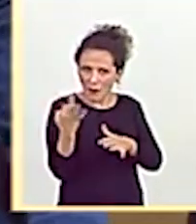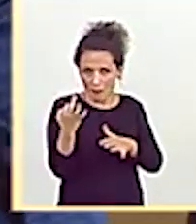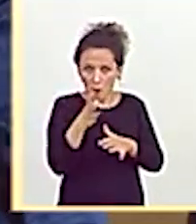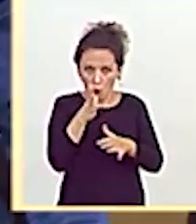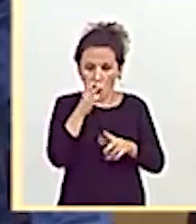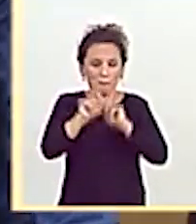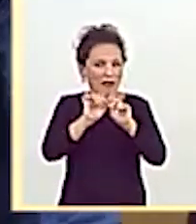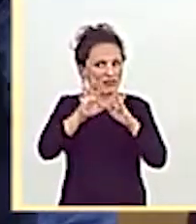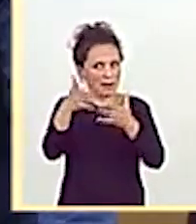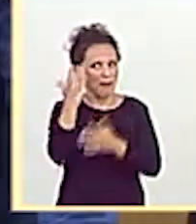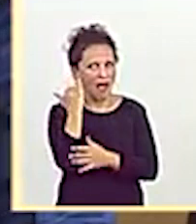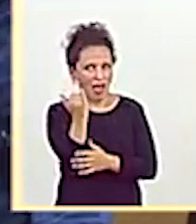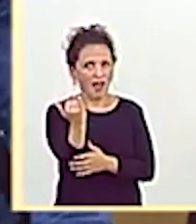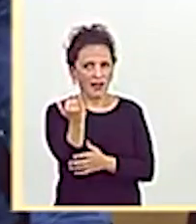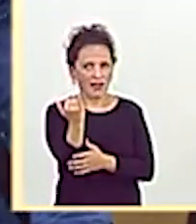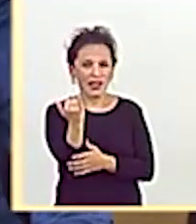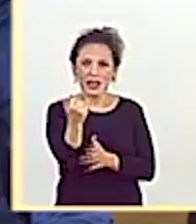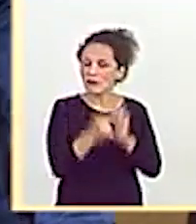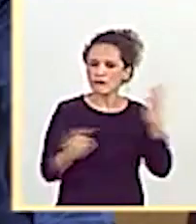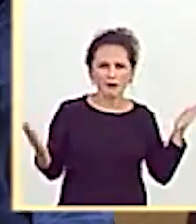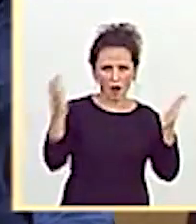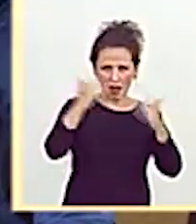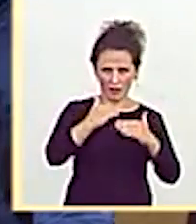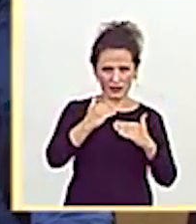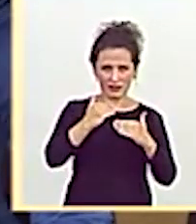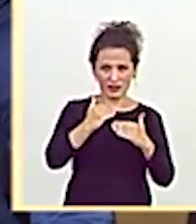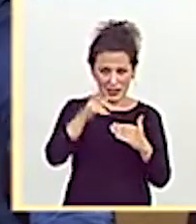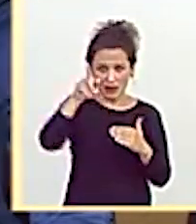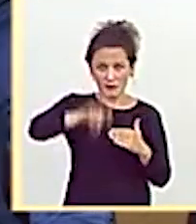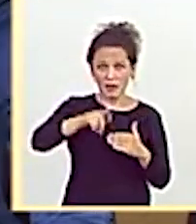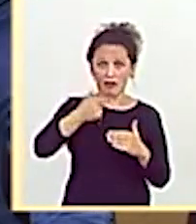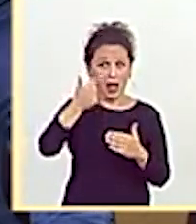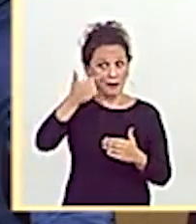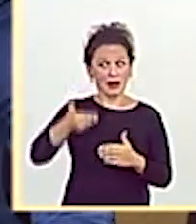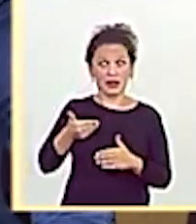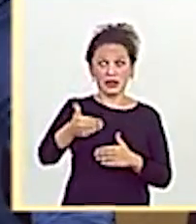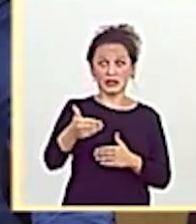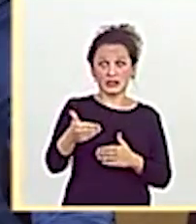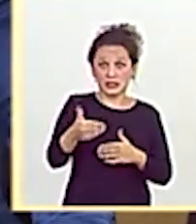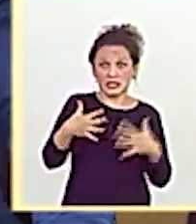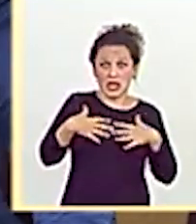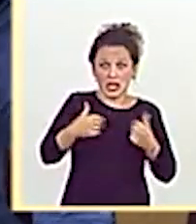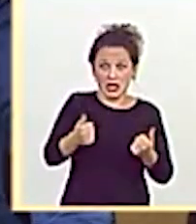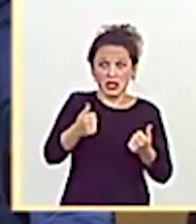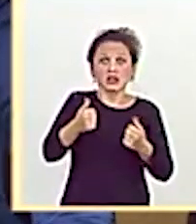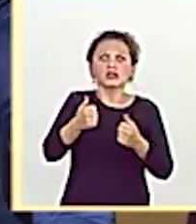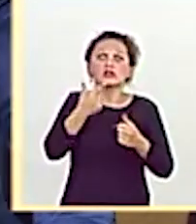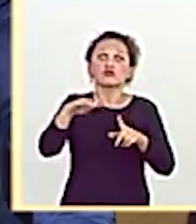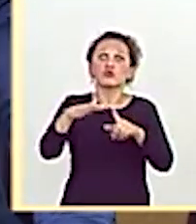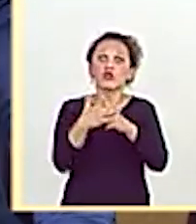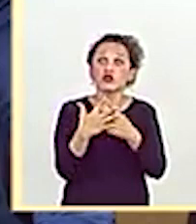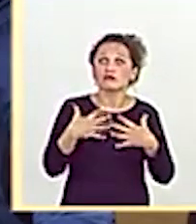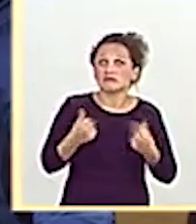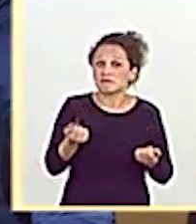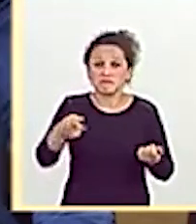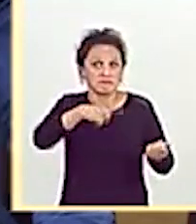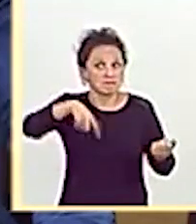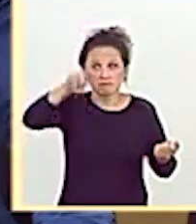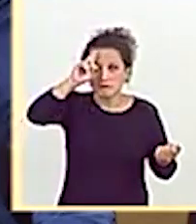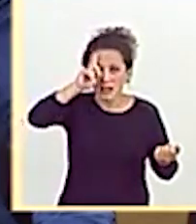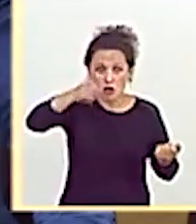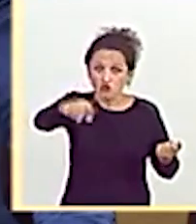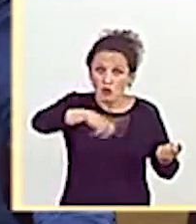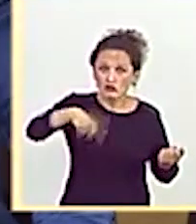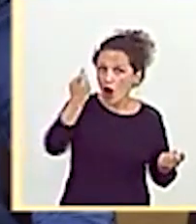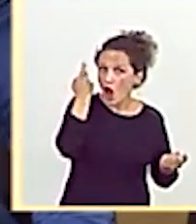a la propia pandemia, frente a una situación sanitaria para los próximos meses, de la que prácticamente no sabemos nada y a la que se enfrentan nuestros